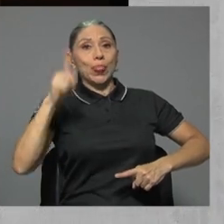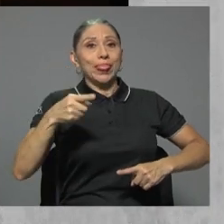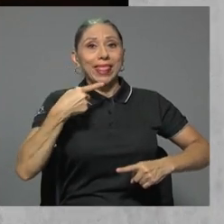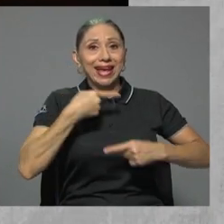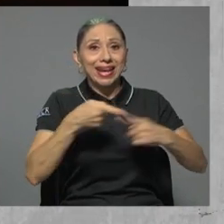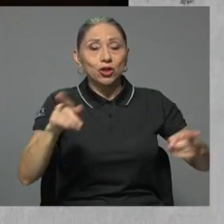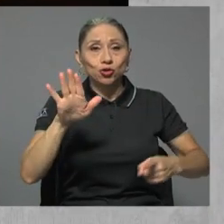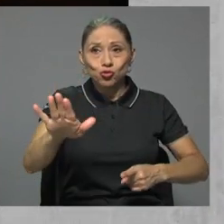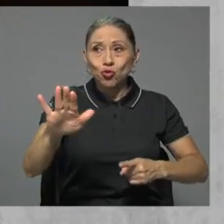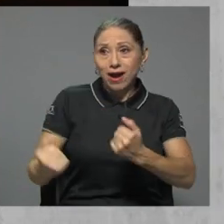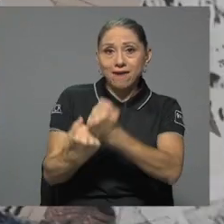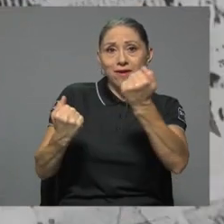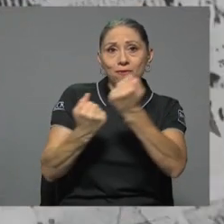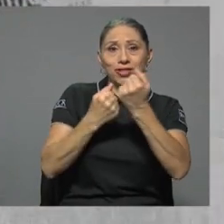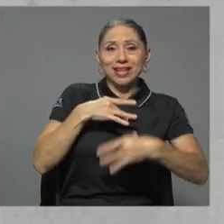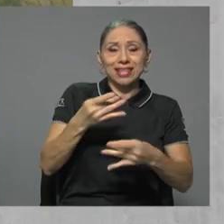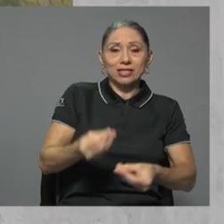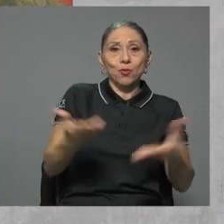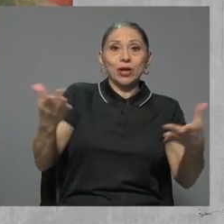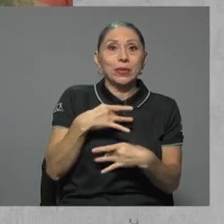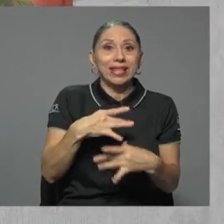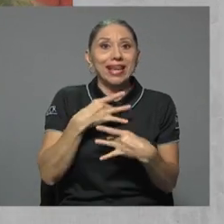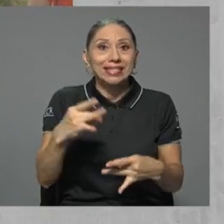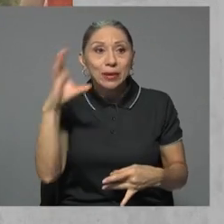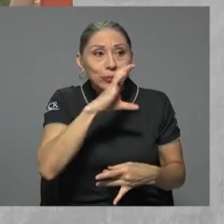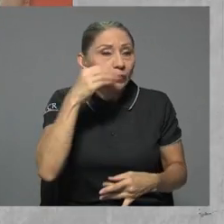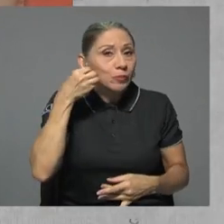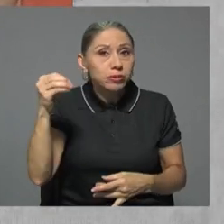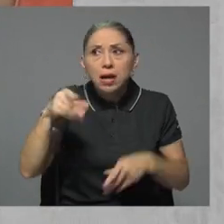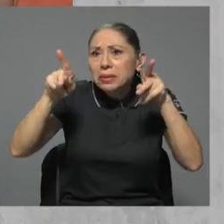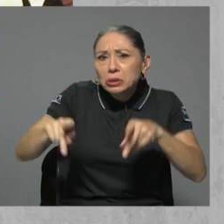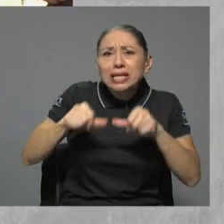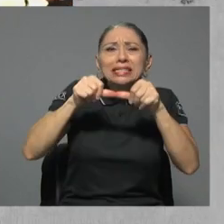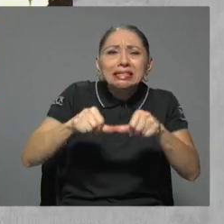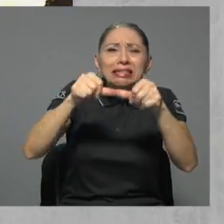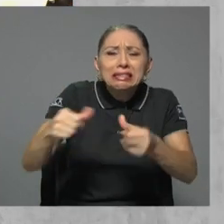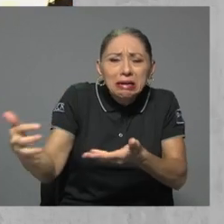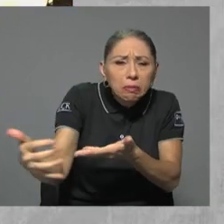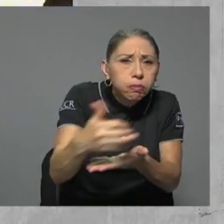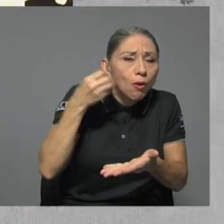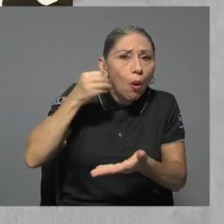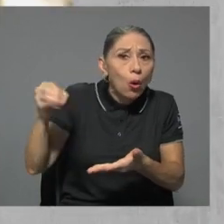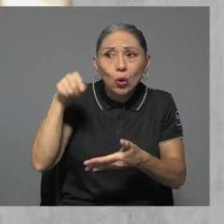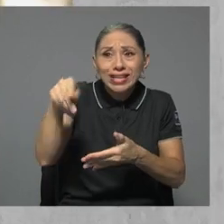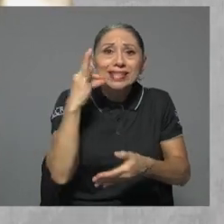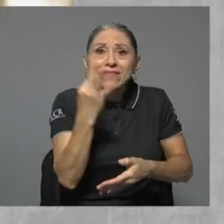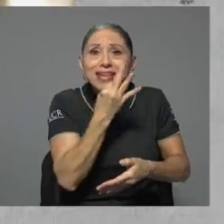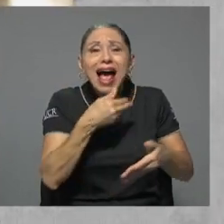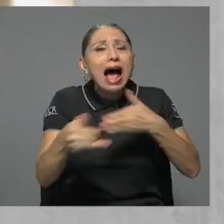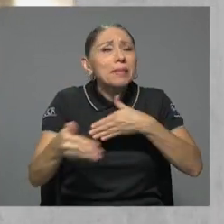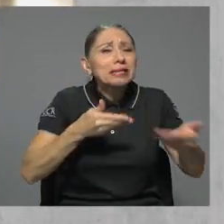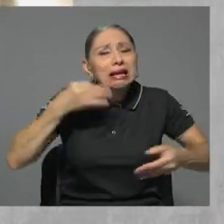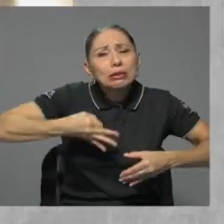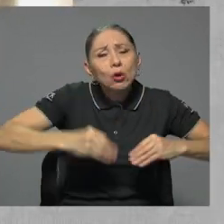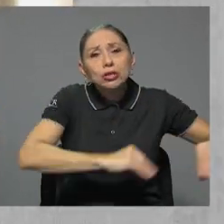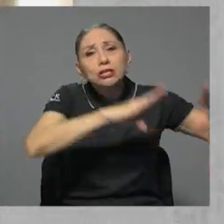y conveniencia nacional de la minería a cielo abierto. Los mineros siguen extrayendo oro de esta finca a pesar de que es custodiada día y noche